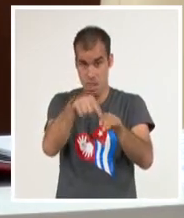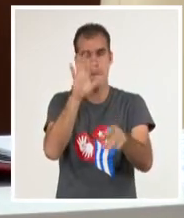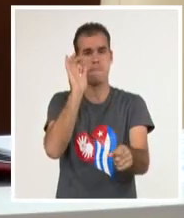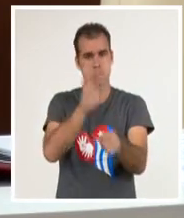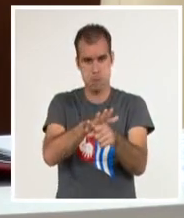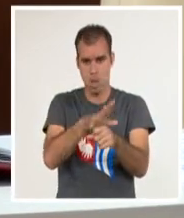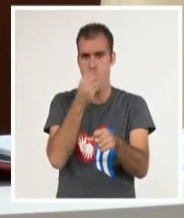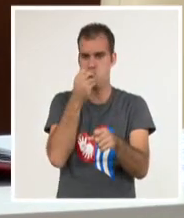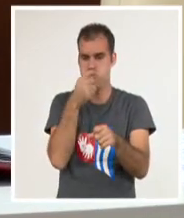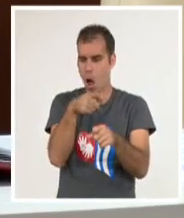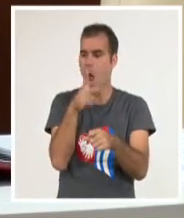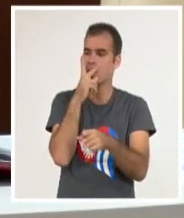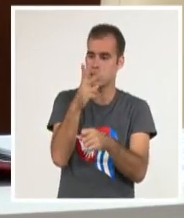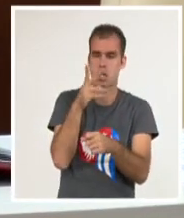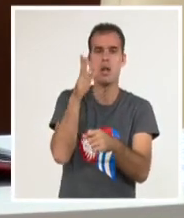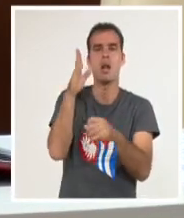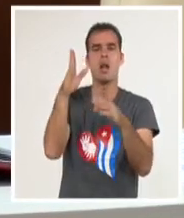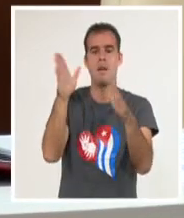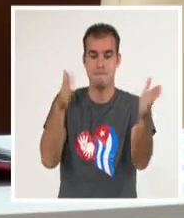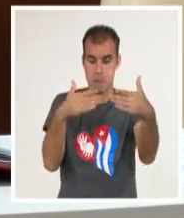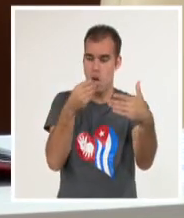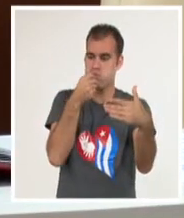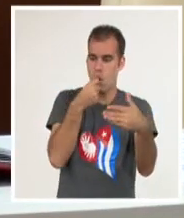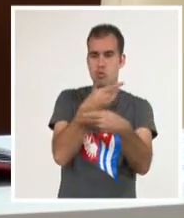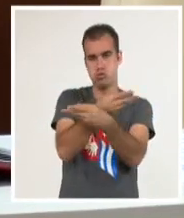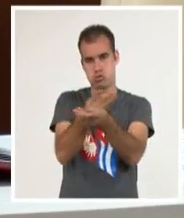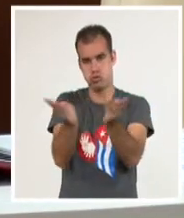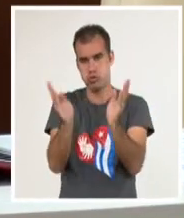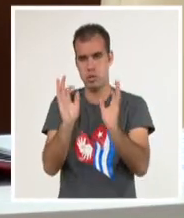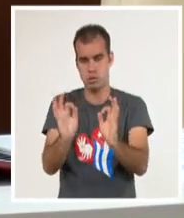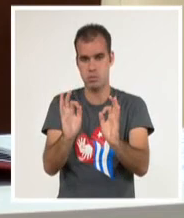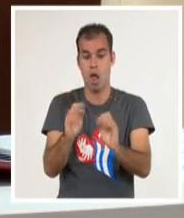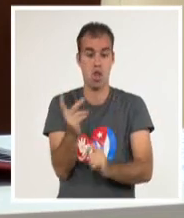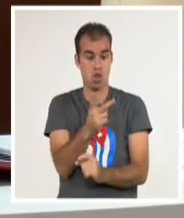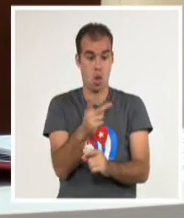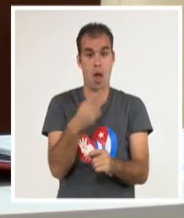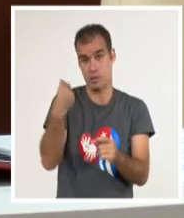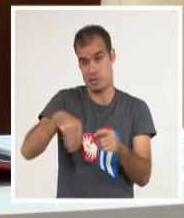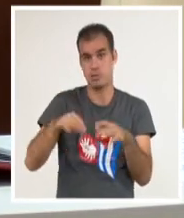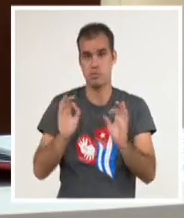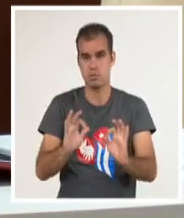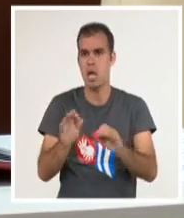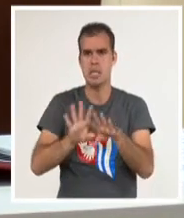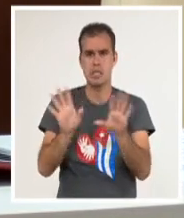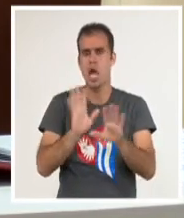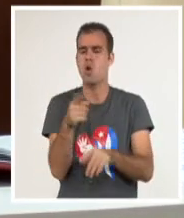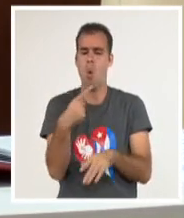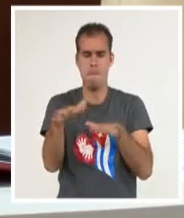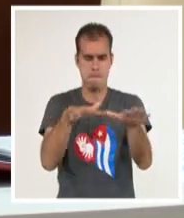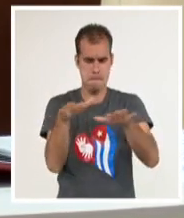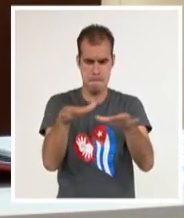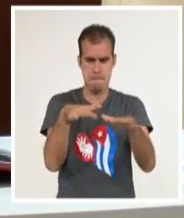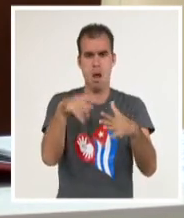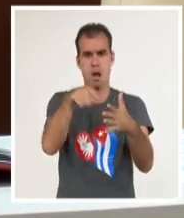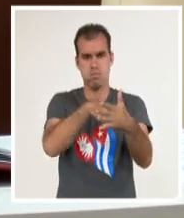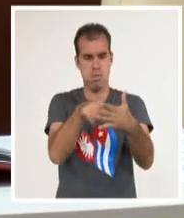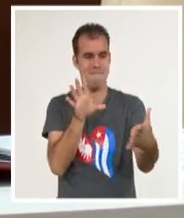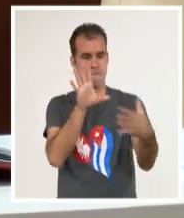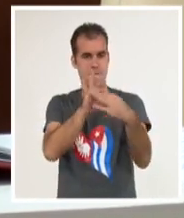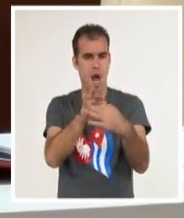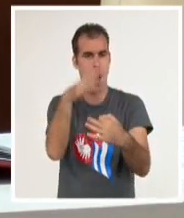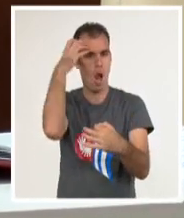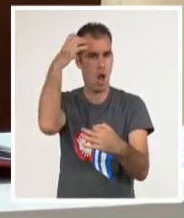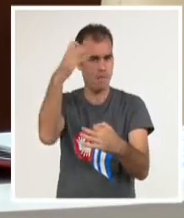ser puerta a puerta, son dos bocas más que tenemos. Y ya están todos los detalles conversados con el gobierno, el partido